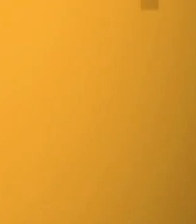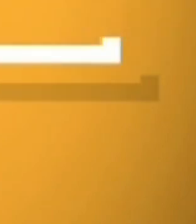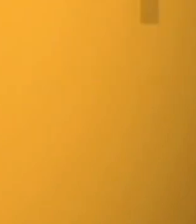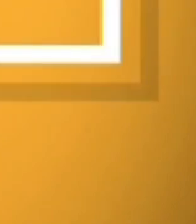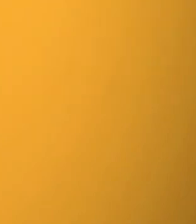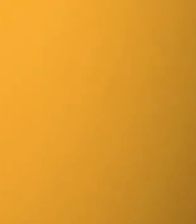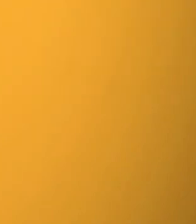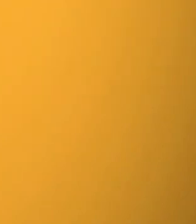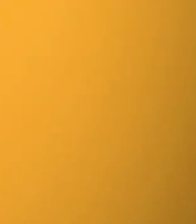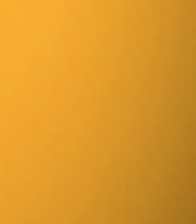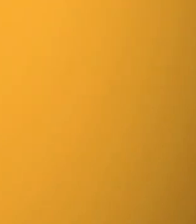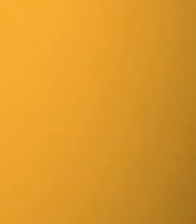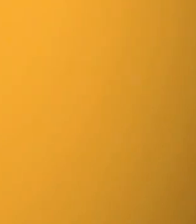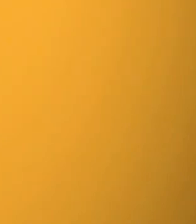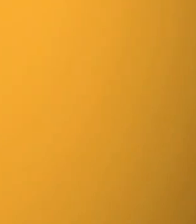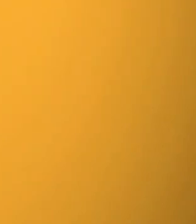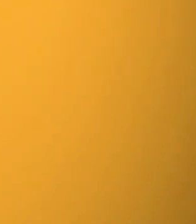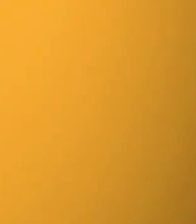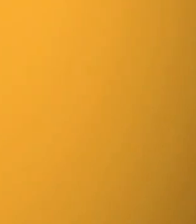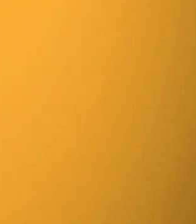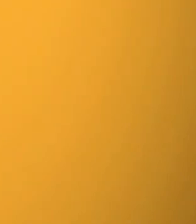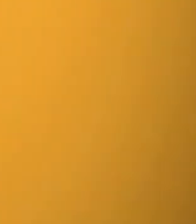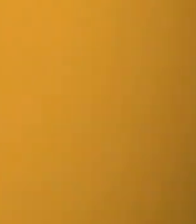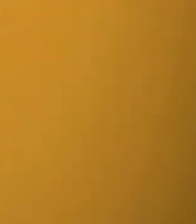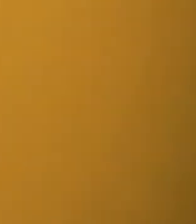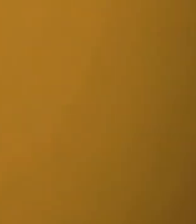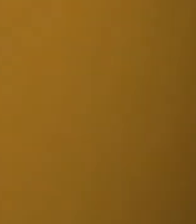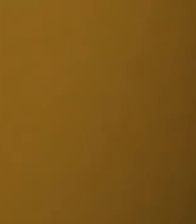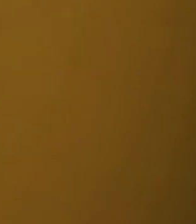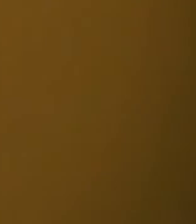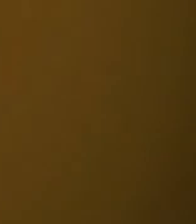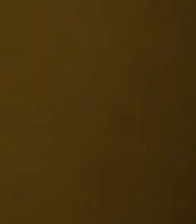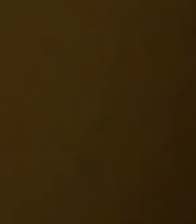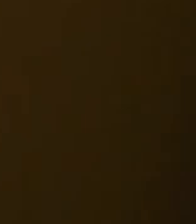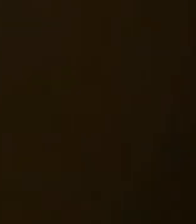Gracias por ver el video.